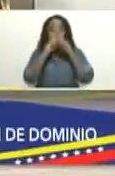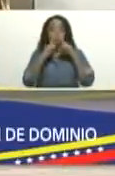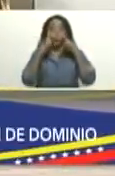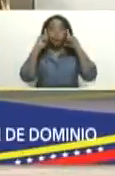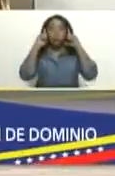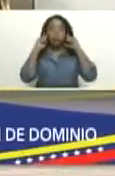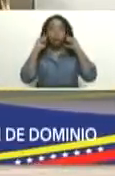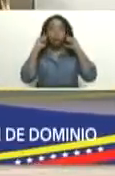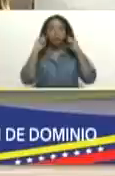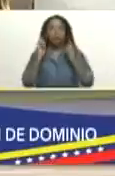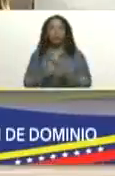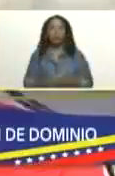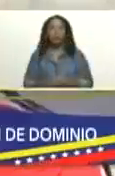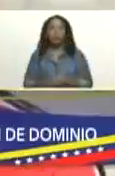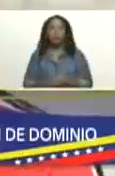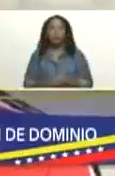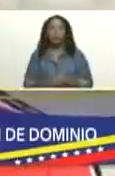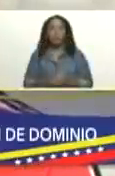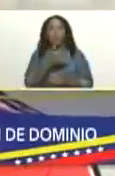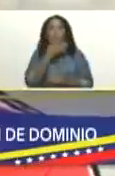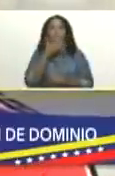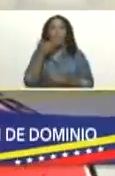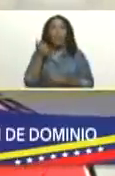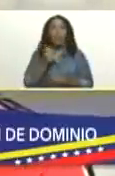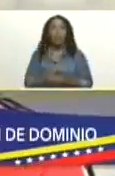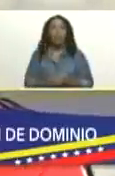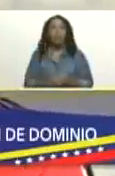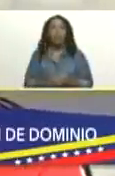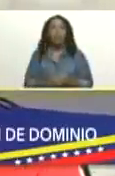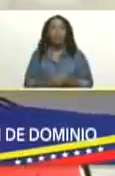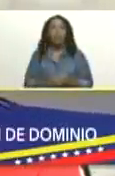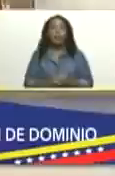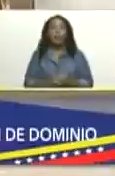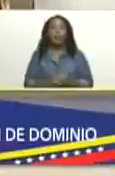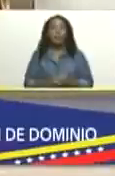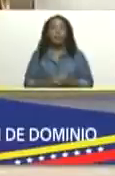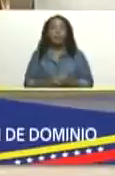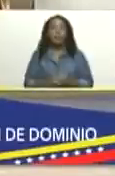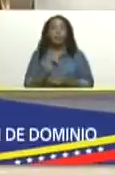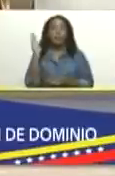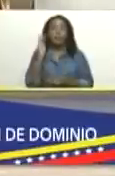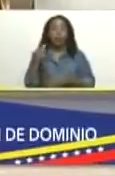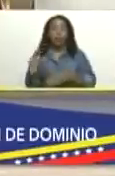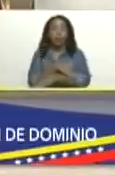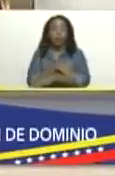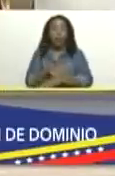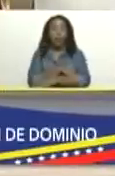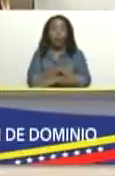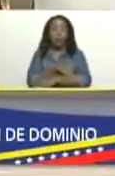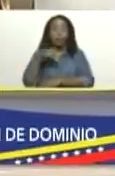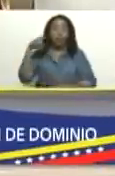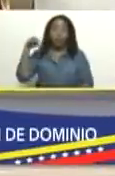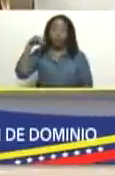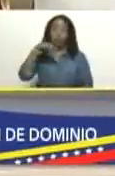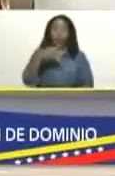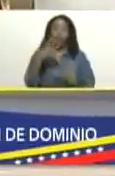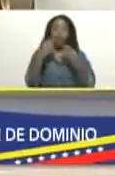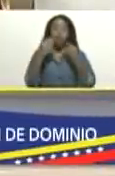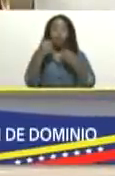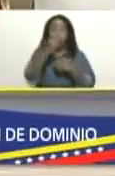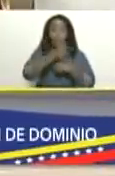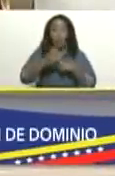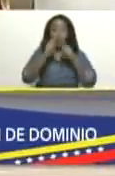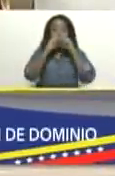la mascarilla. Creo que es lo mejor. Ahorita venía por la calle y vi mucha gente con